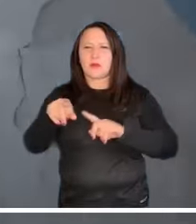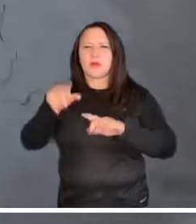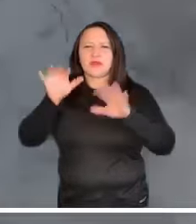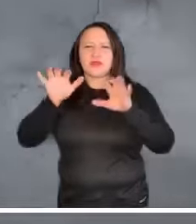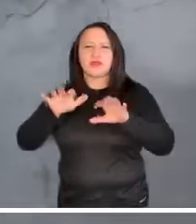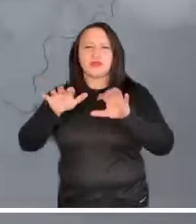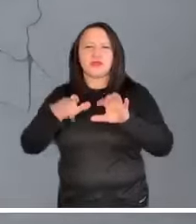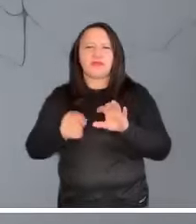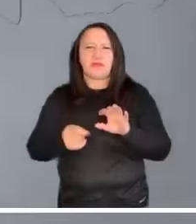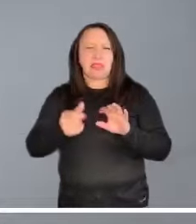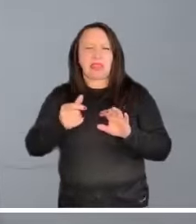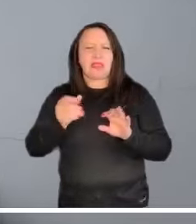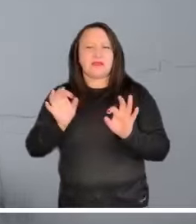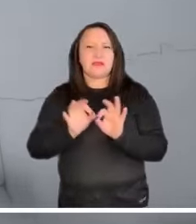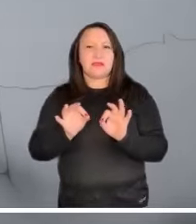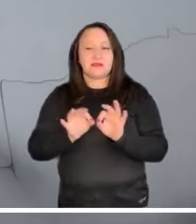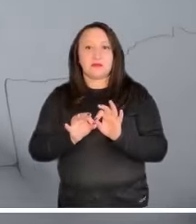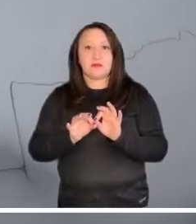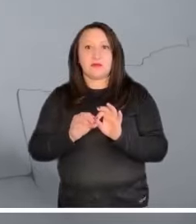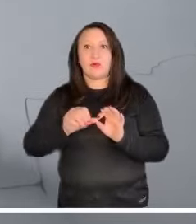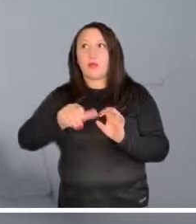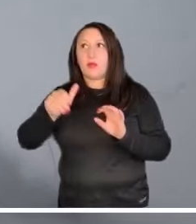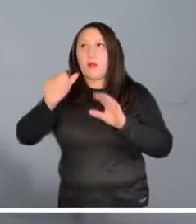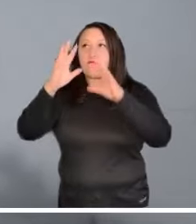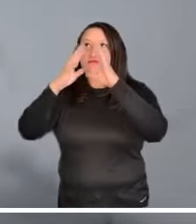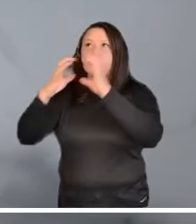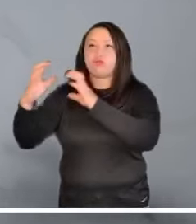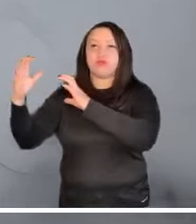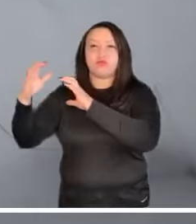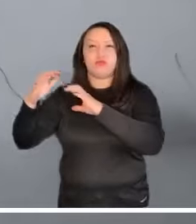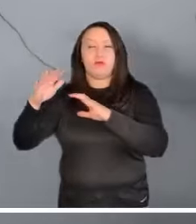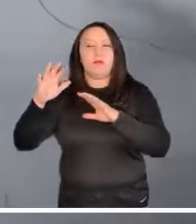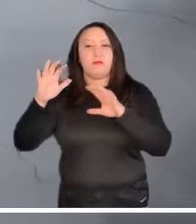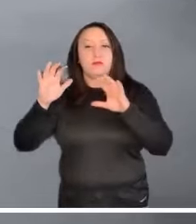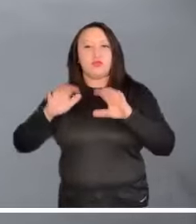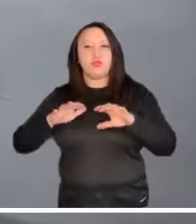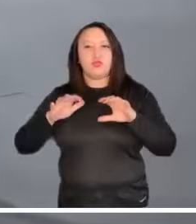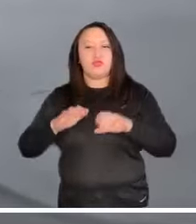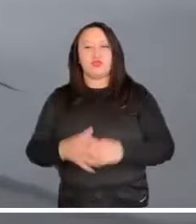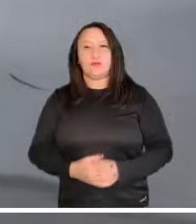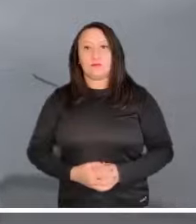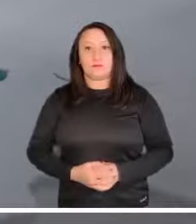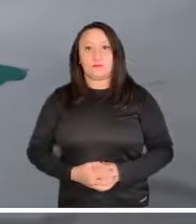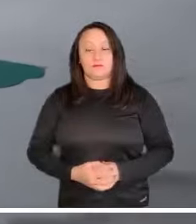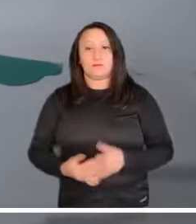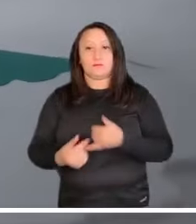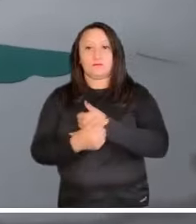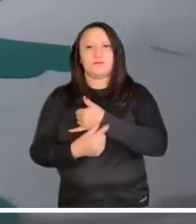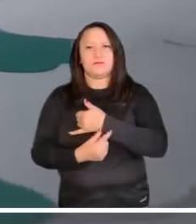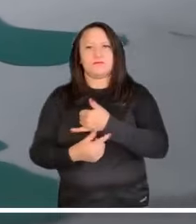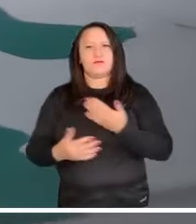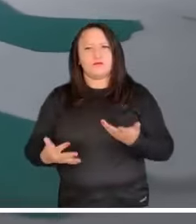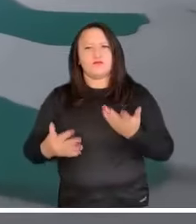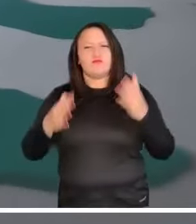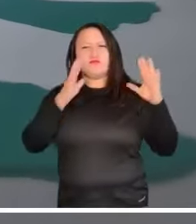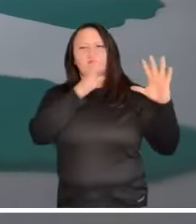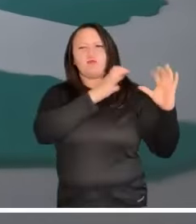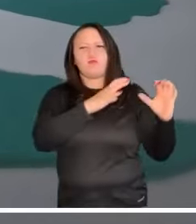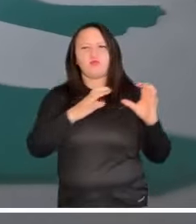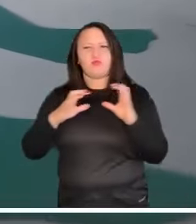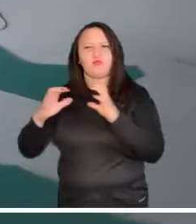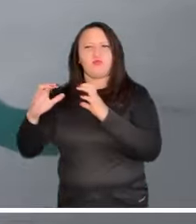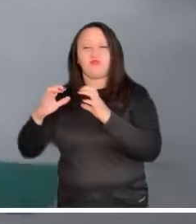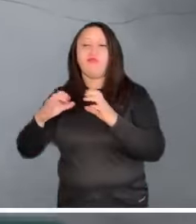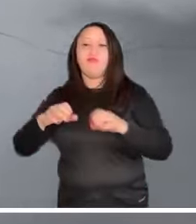por lo demás se espera nubosidad variable en las islas. El Pacífico será acechado por densos sistemas de nubes,